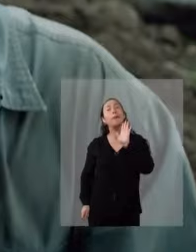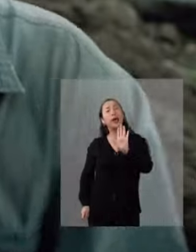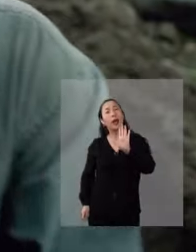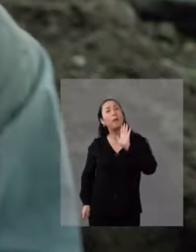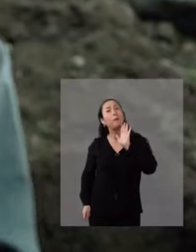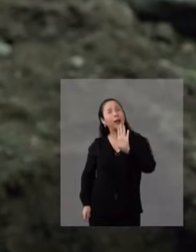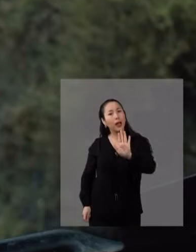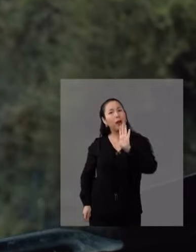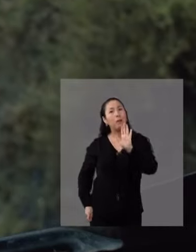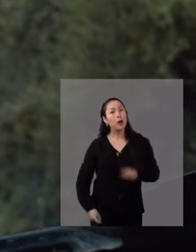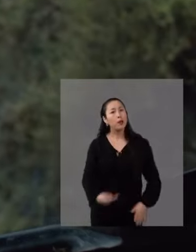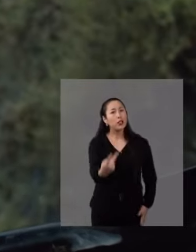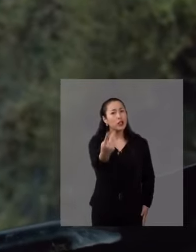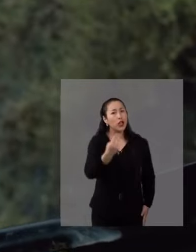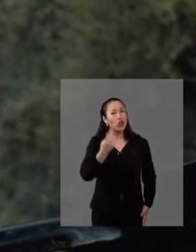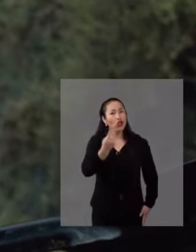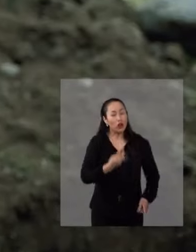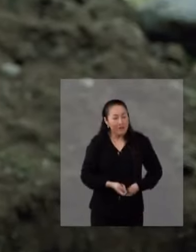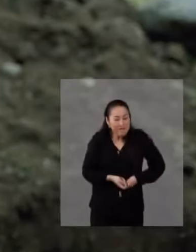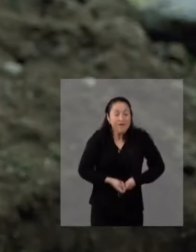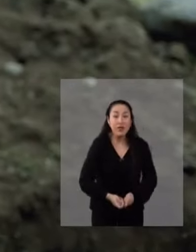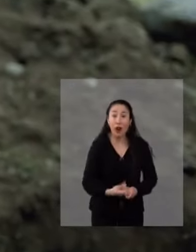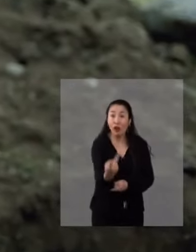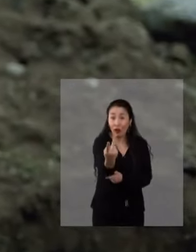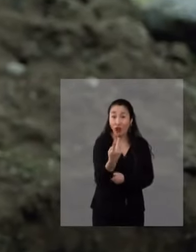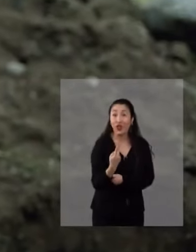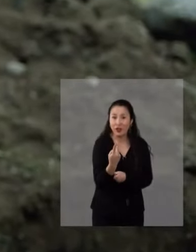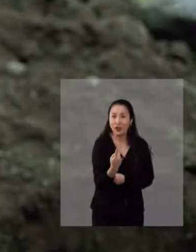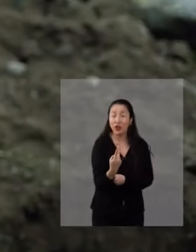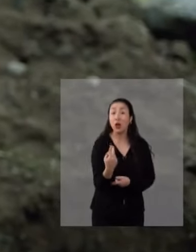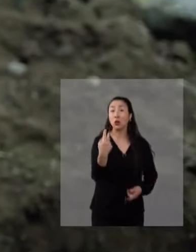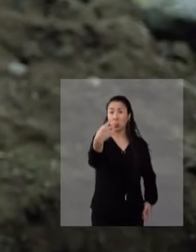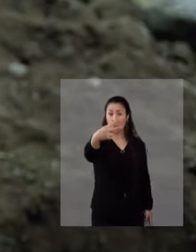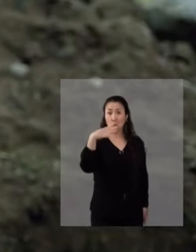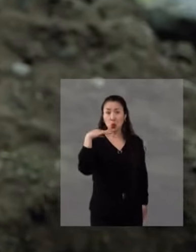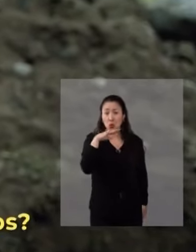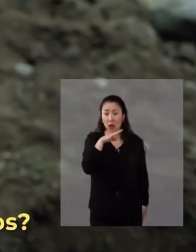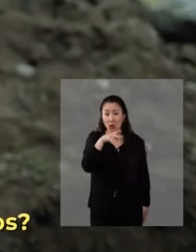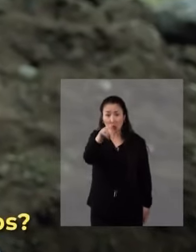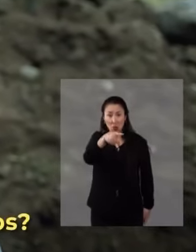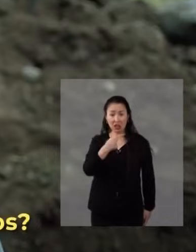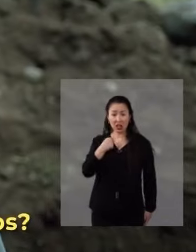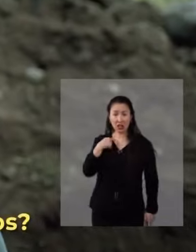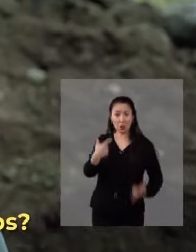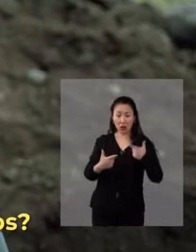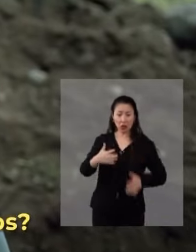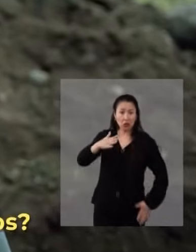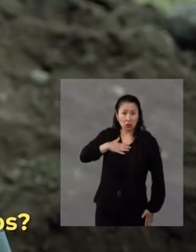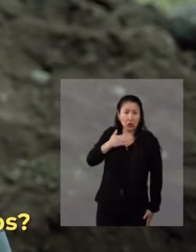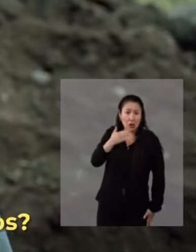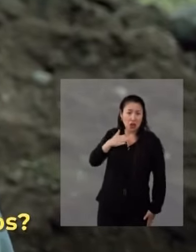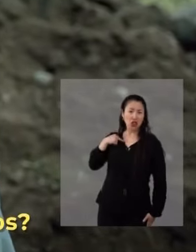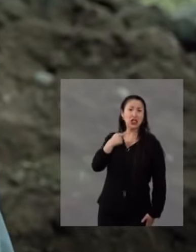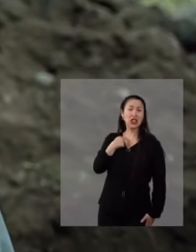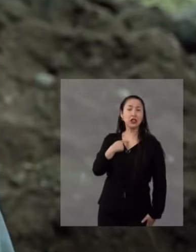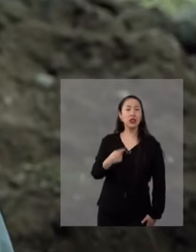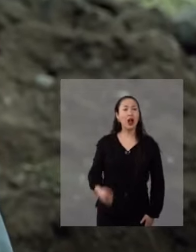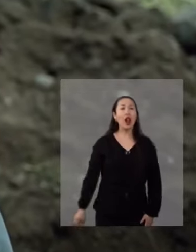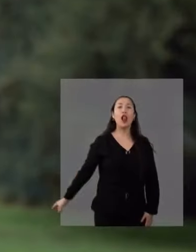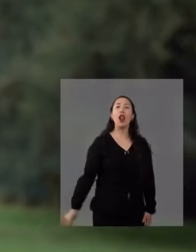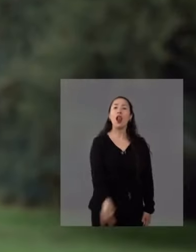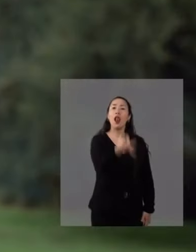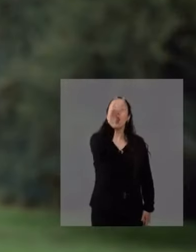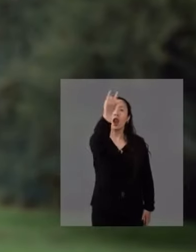A ver, para, para, para, para, para. ¿Y si lo desenterramos los dos? Y así cada uno lo ocupa para sus propios intereses políticos.